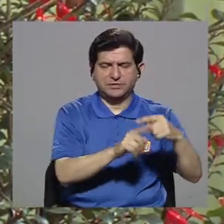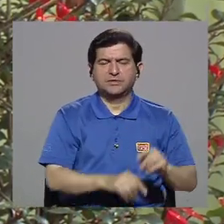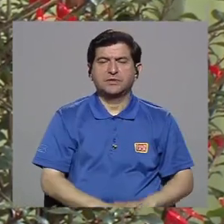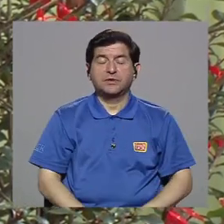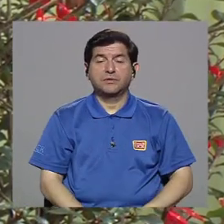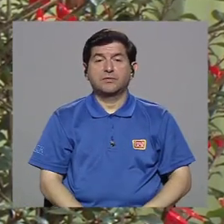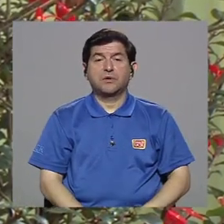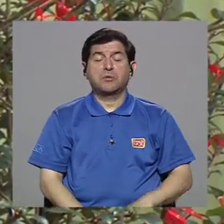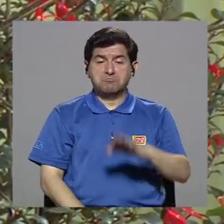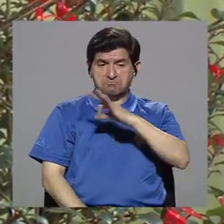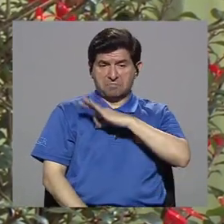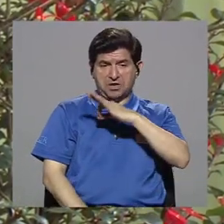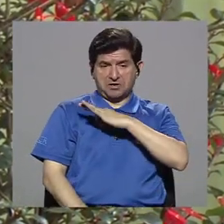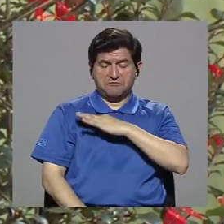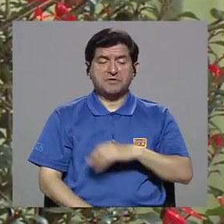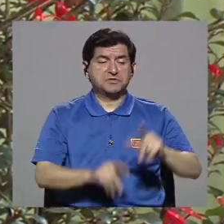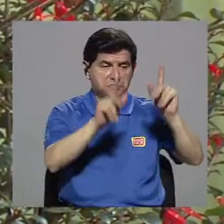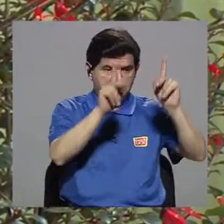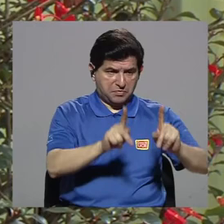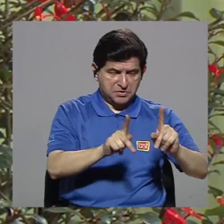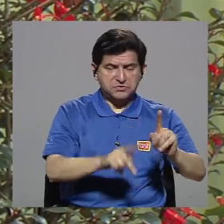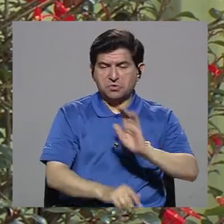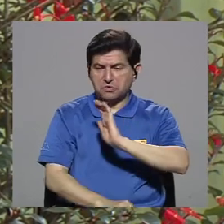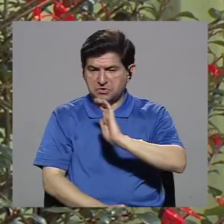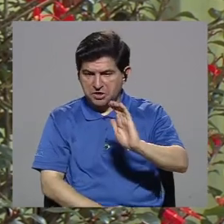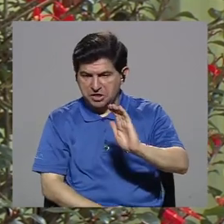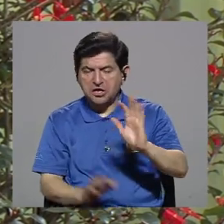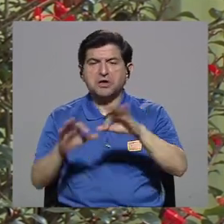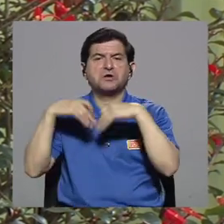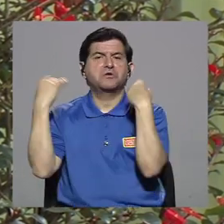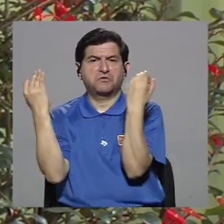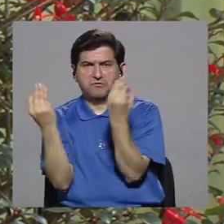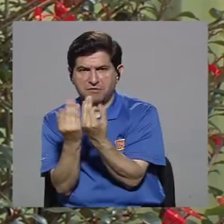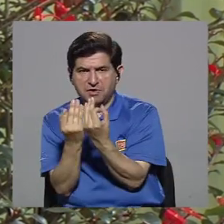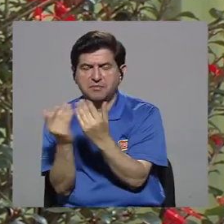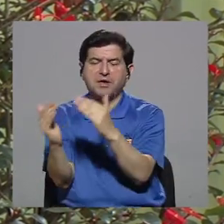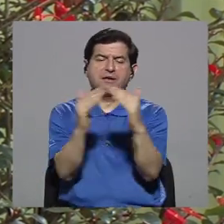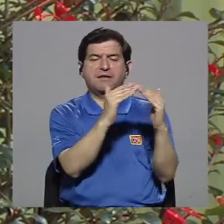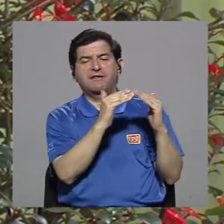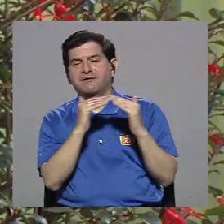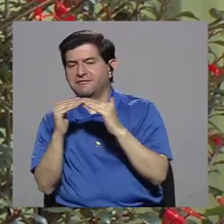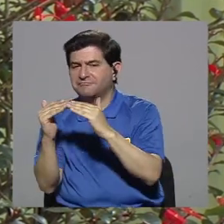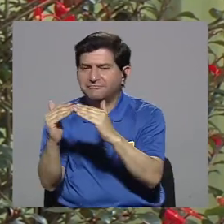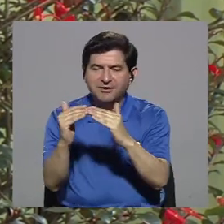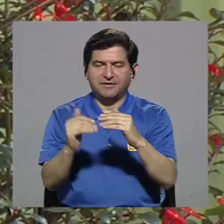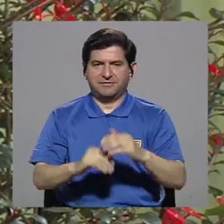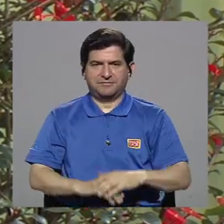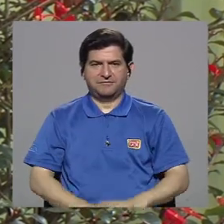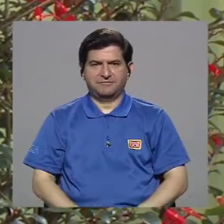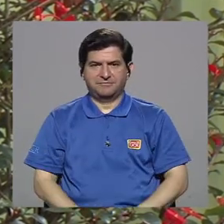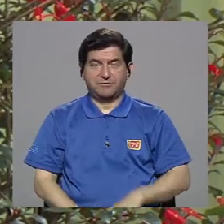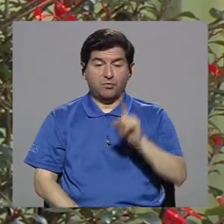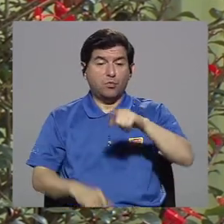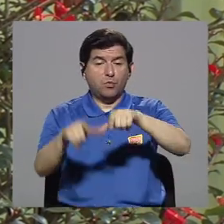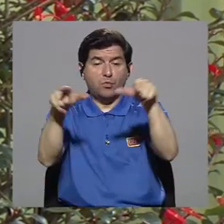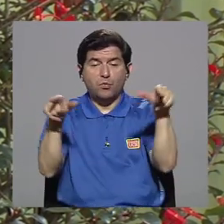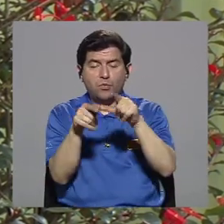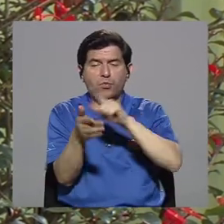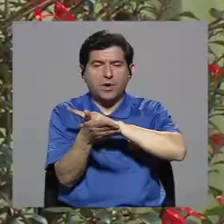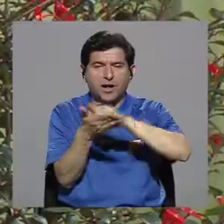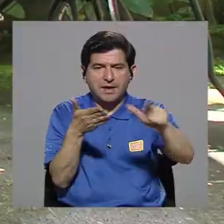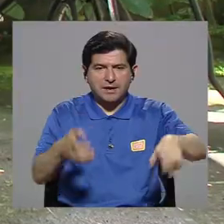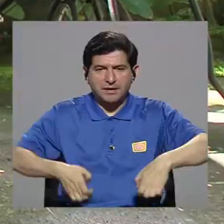para la persona, para los chiquitos, para la familia, para el barrio, cuando hay un sitio